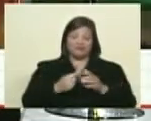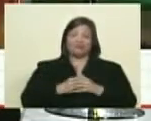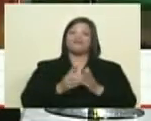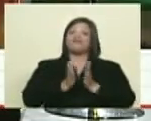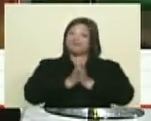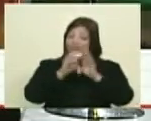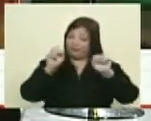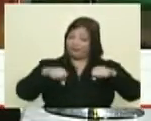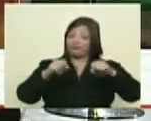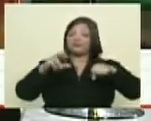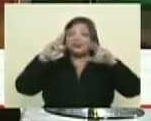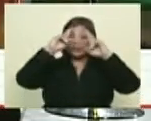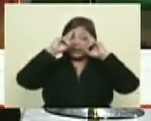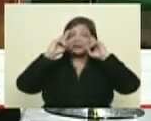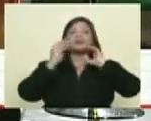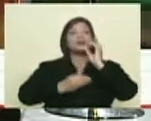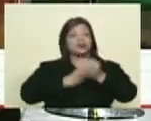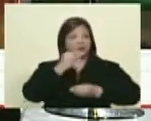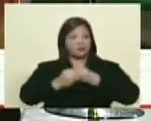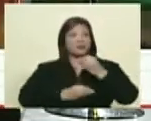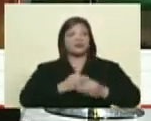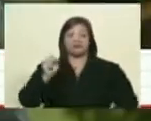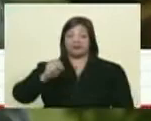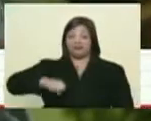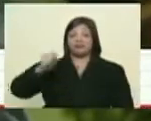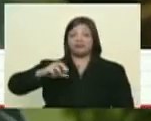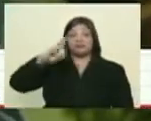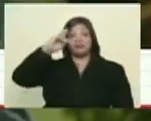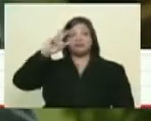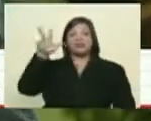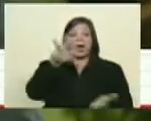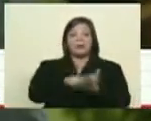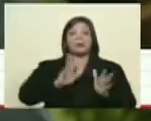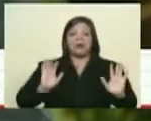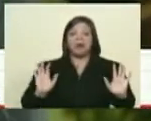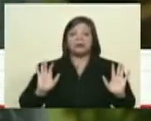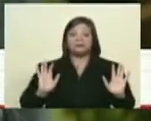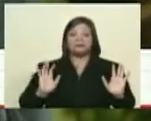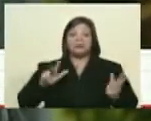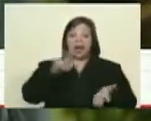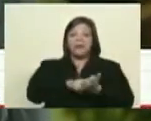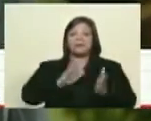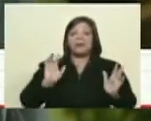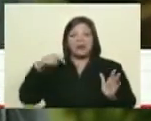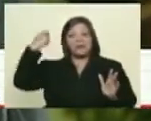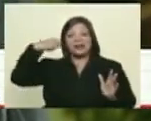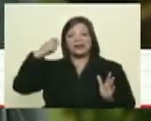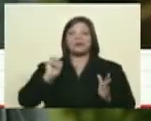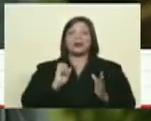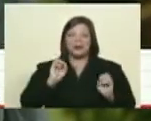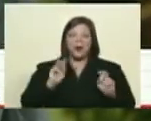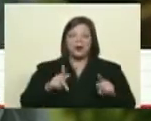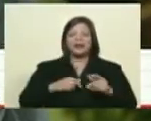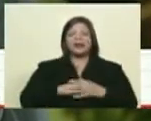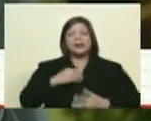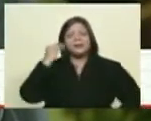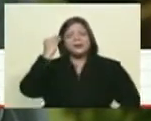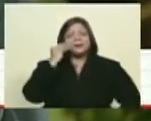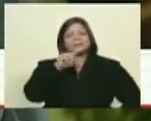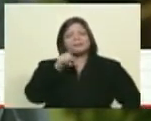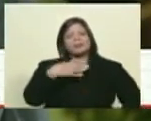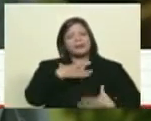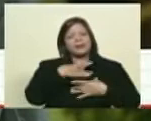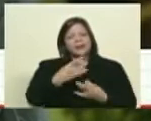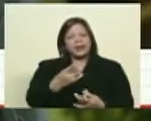documental? que podríamos pensarlo, Ernesto bueno, aprobado si es por mí bueno, listo mira, pero fíjate es